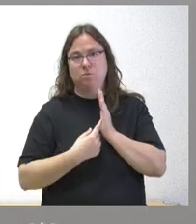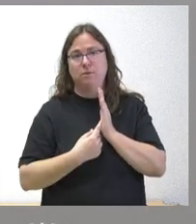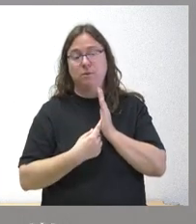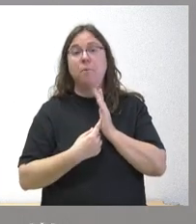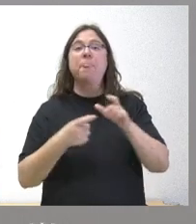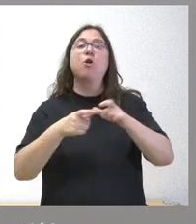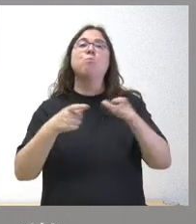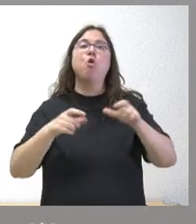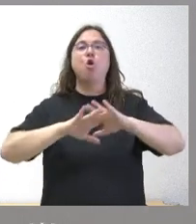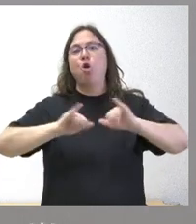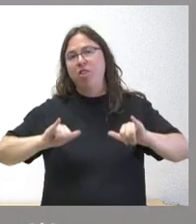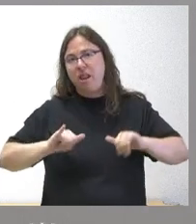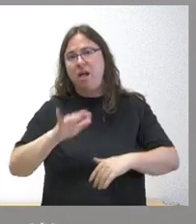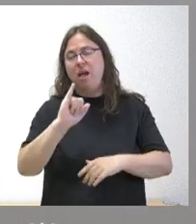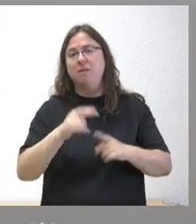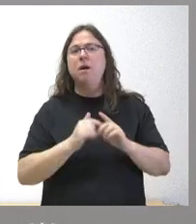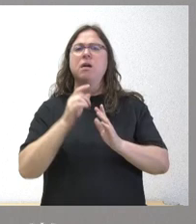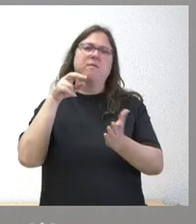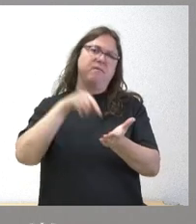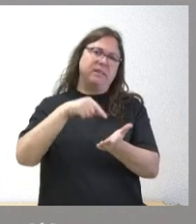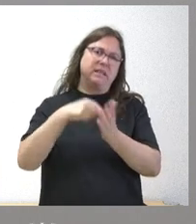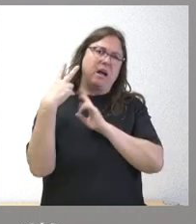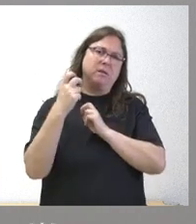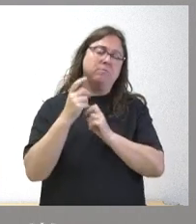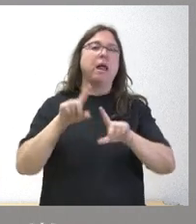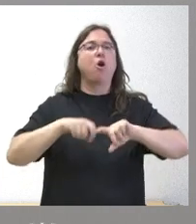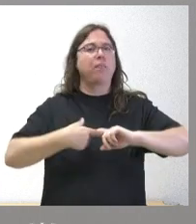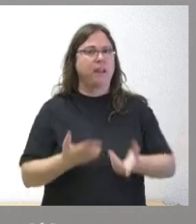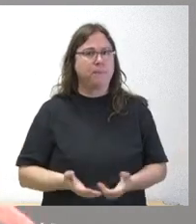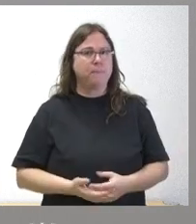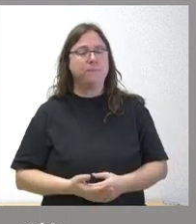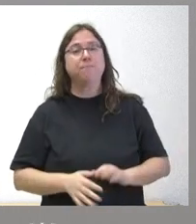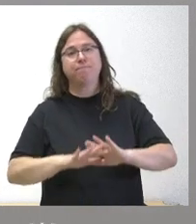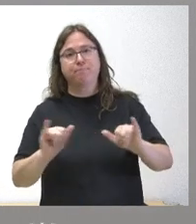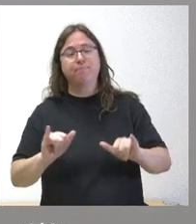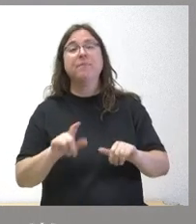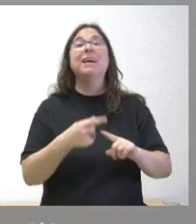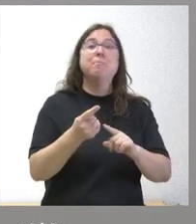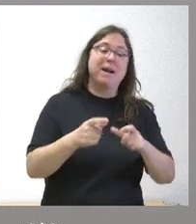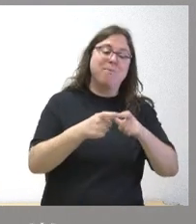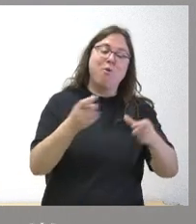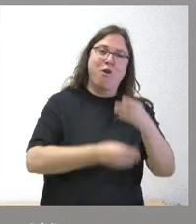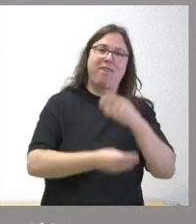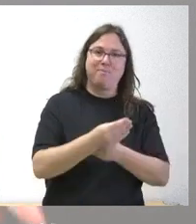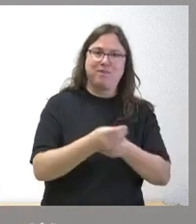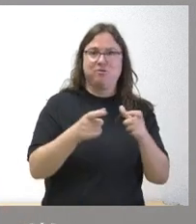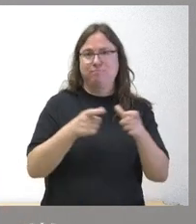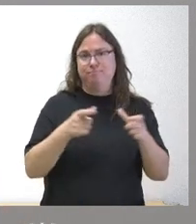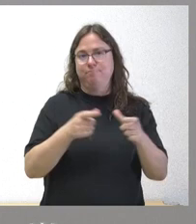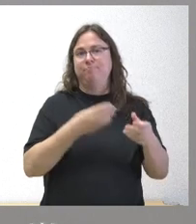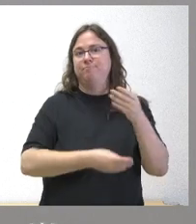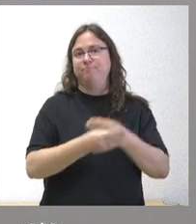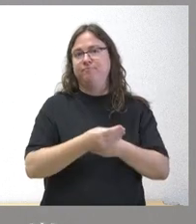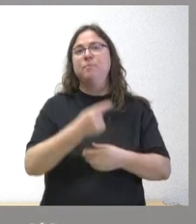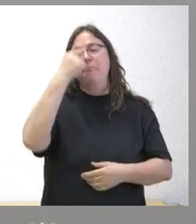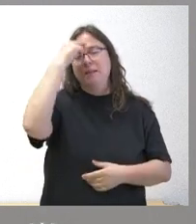concilia e importantes deducciones fiscales en materia de conciliación y junto a eso hemos puesto en marcha ese bono nacimiento y ese bono nacimiento que saben